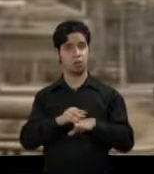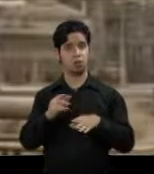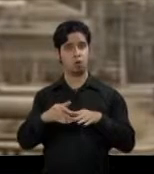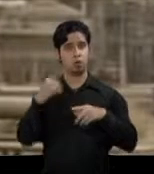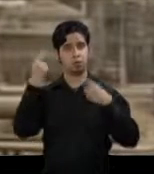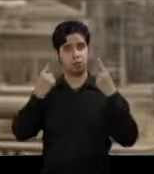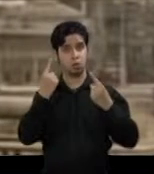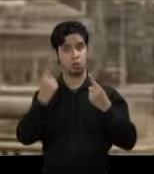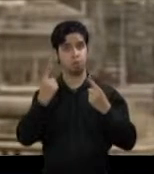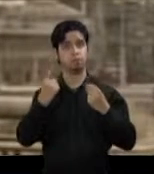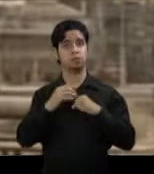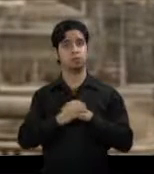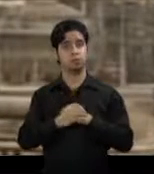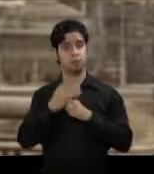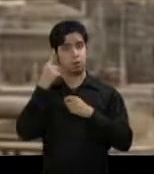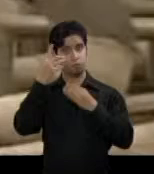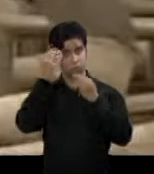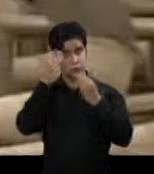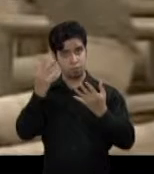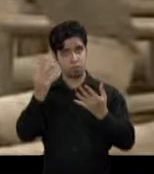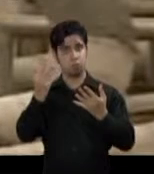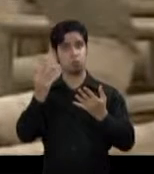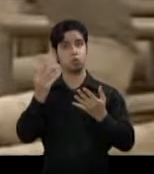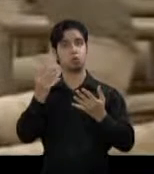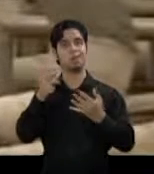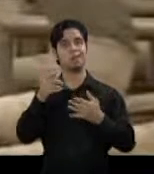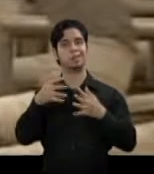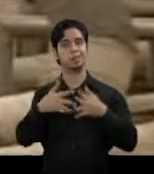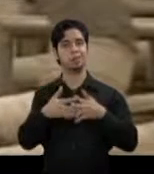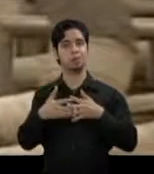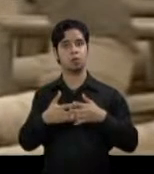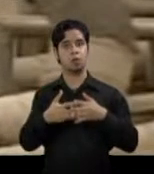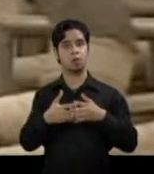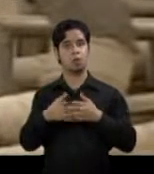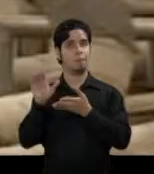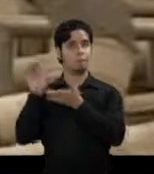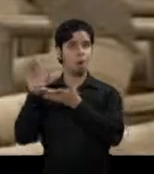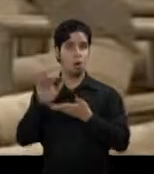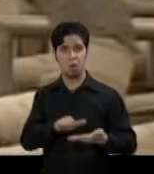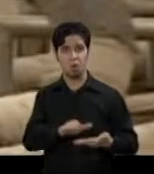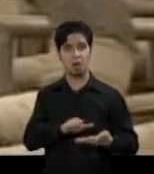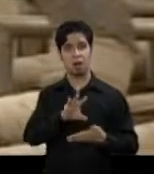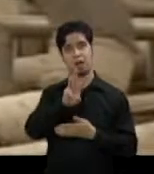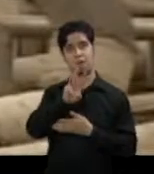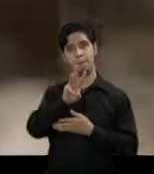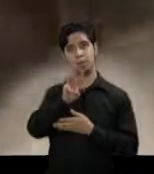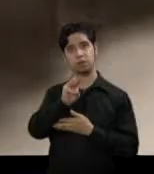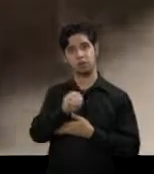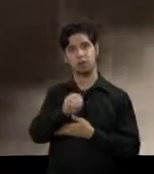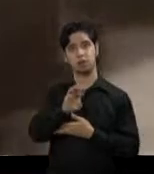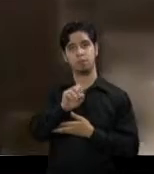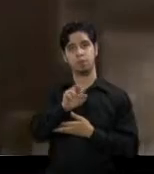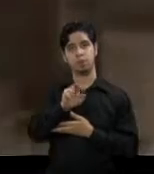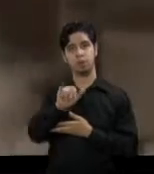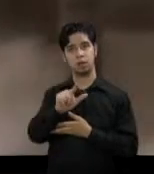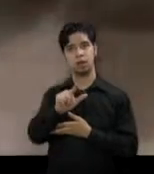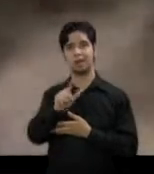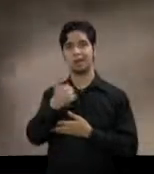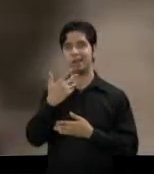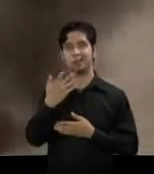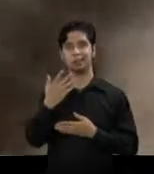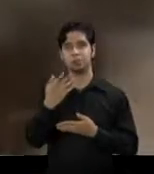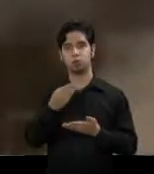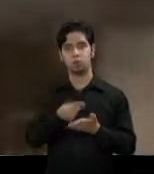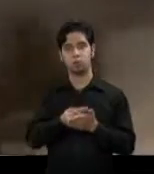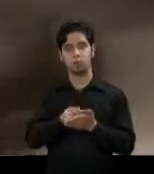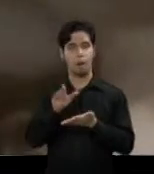Tras el informe, el crudo de referencia en Estados Unidos bajó a menos de 60 el barril, su nivel más bajo en cinco años.